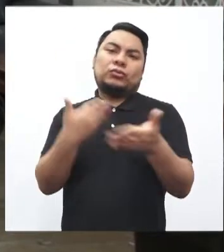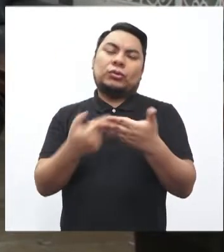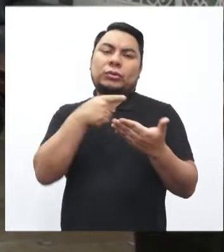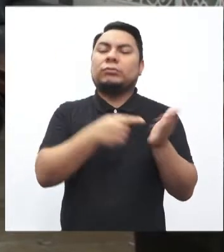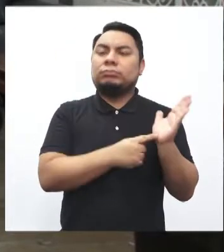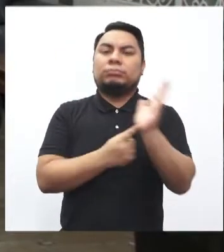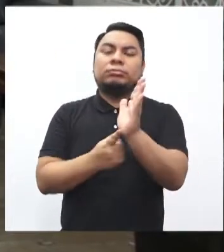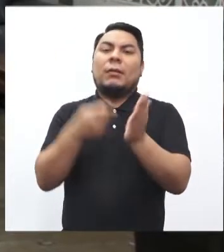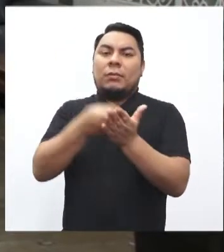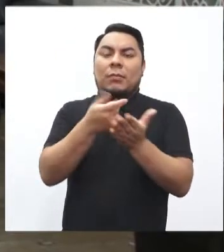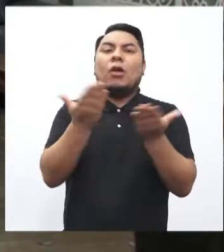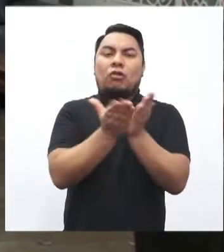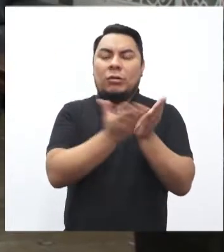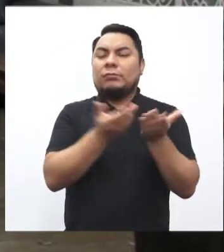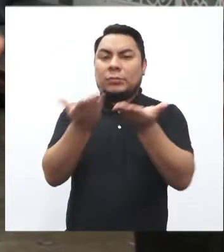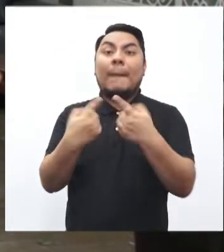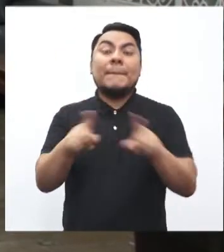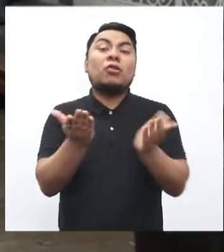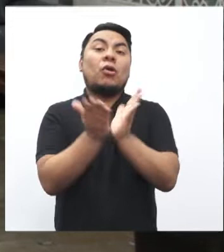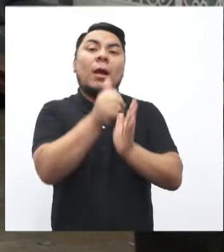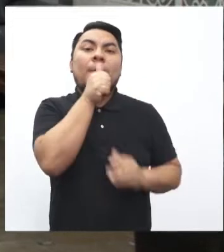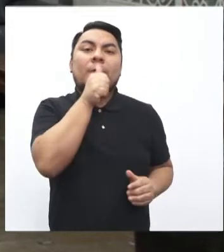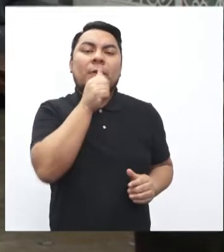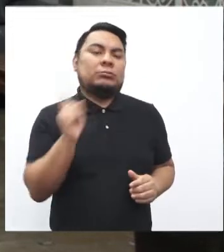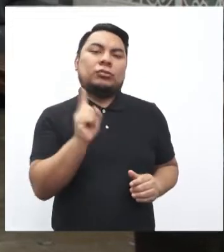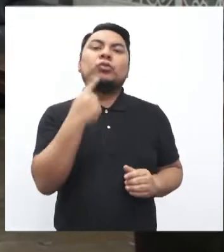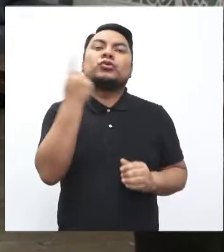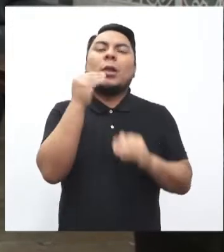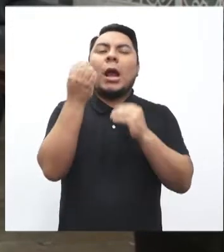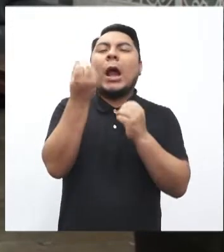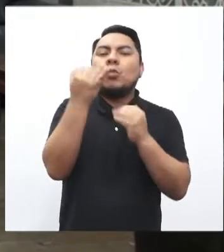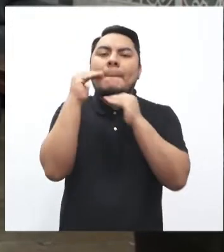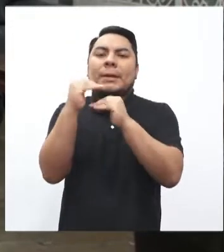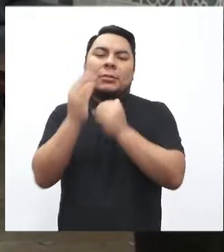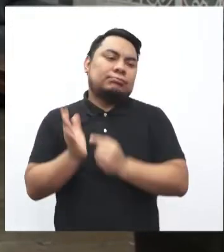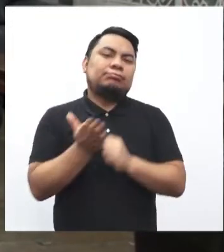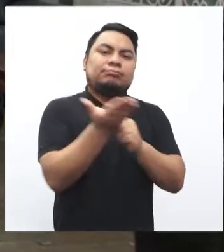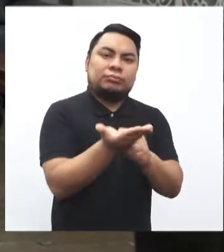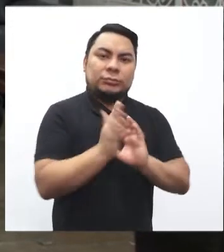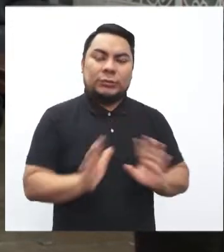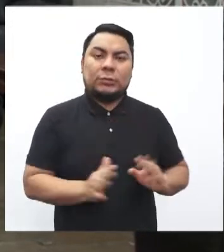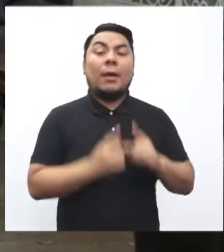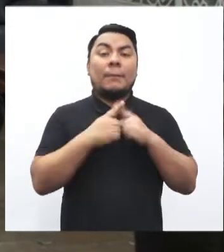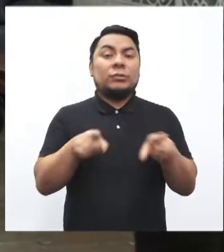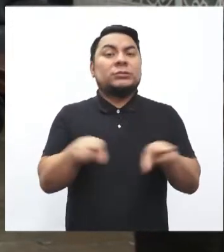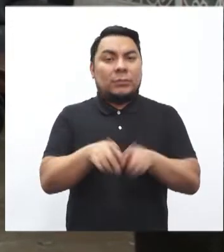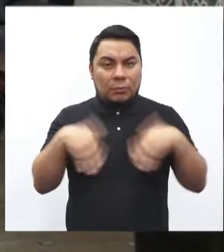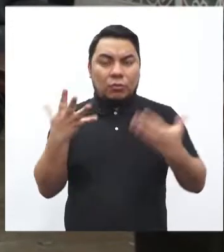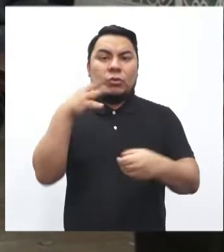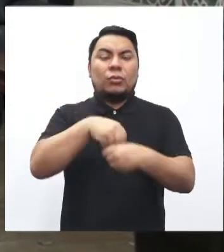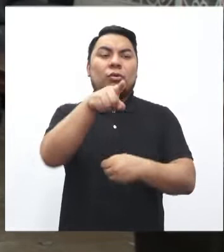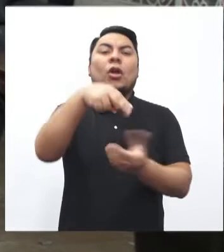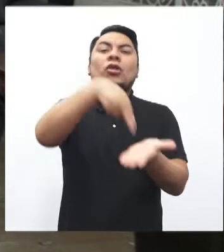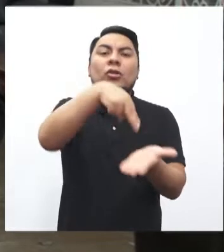manejan fondos públicos. Pero si son privados, únicamente las características que he mencionado. En este grupo también podemos incluir a las